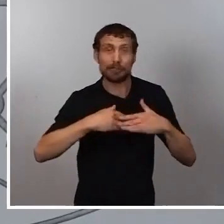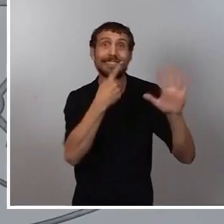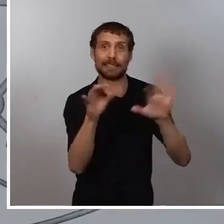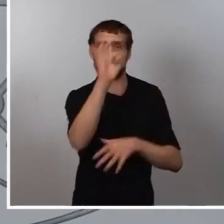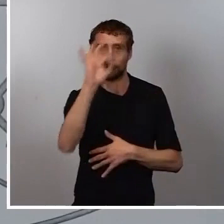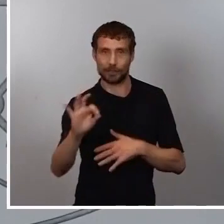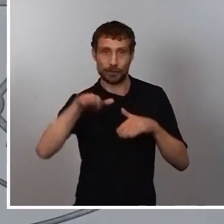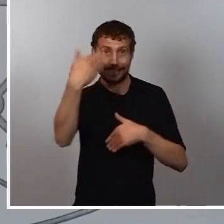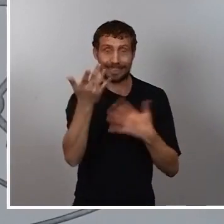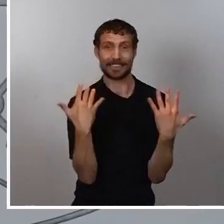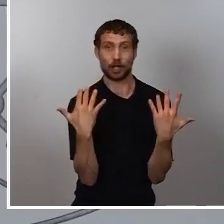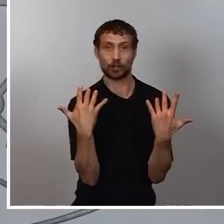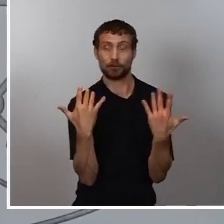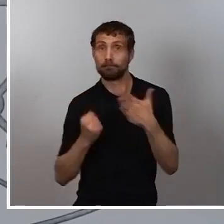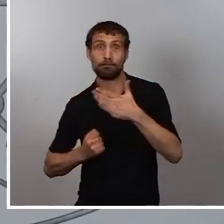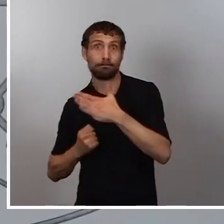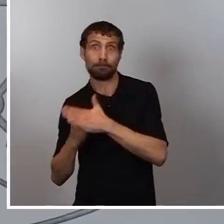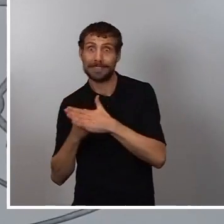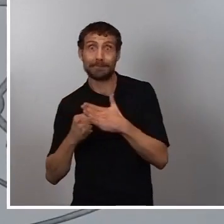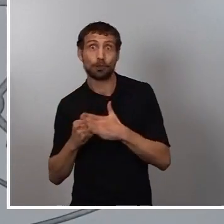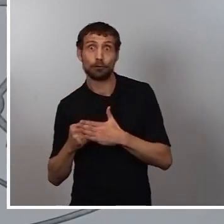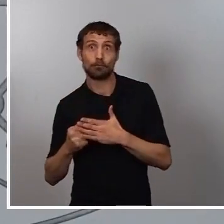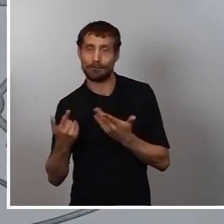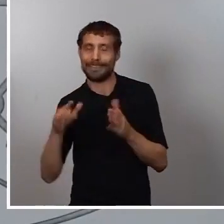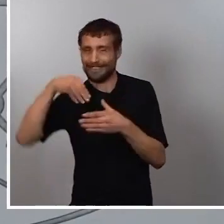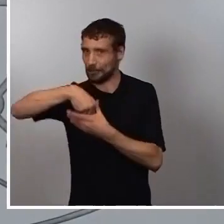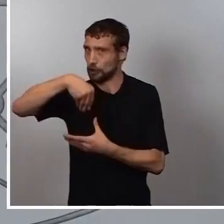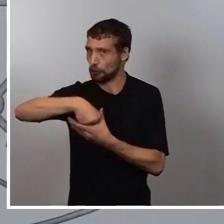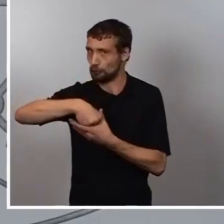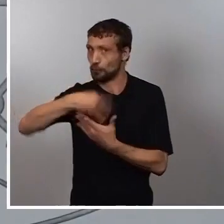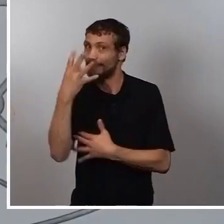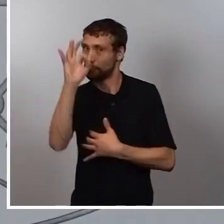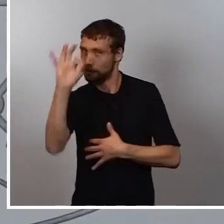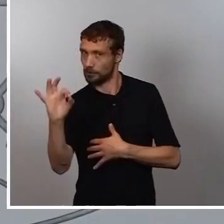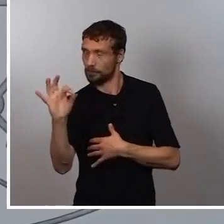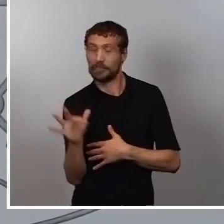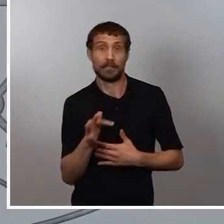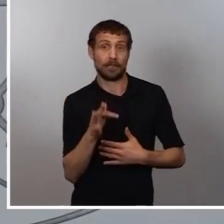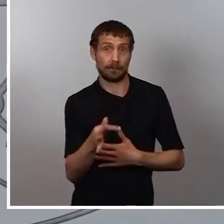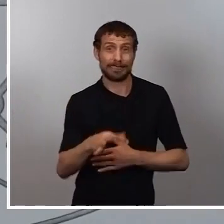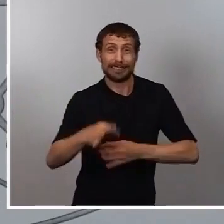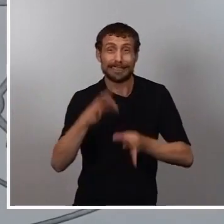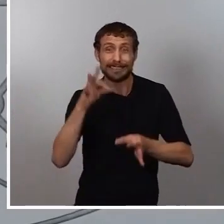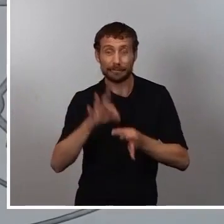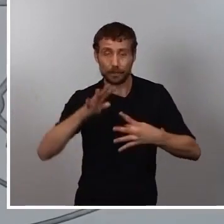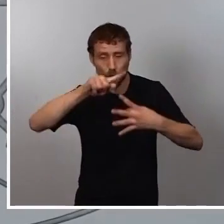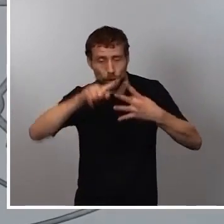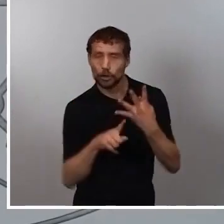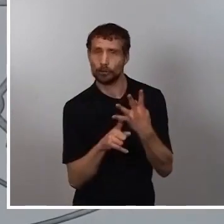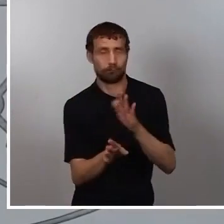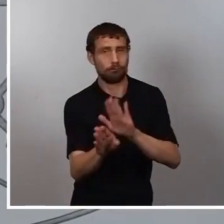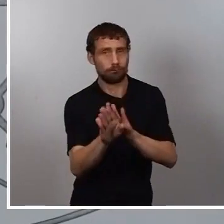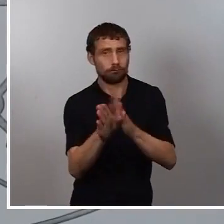un 40% en interior. Y además va a tener una vigencia durante todo el mes de septiembre. Por tanto, vamos a tener estos aforos